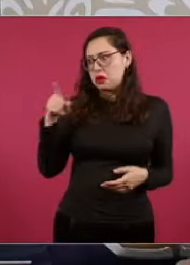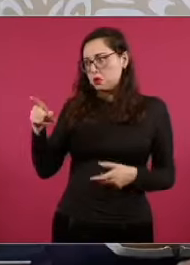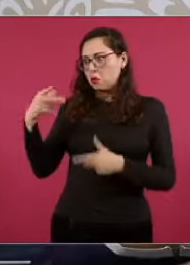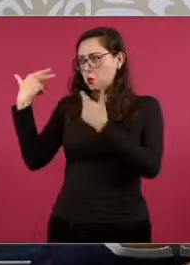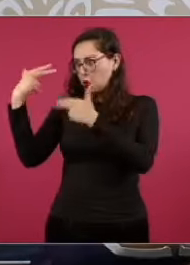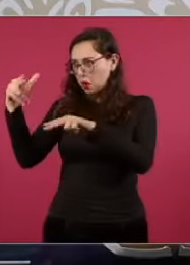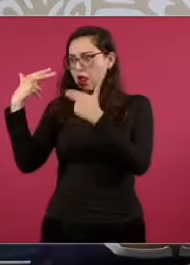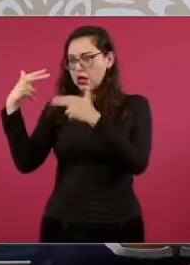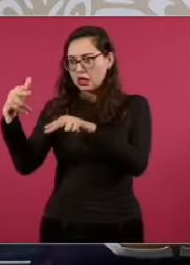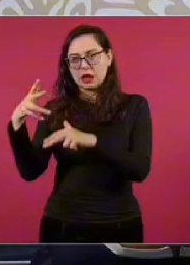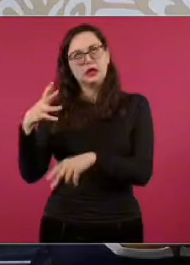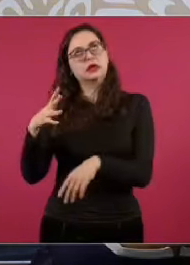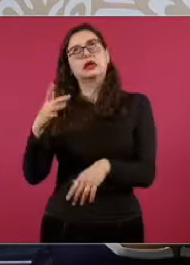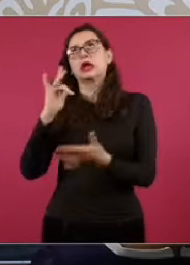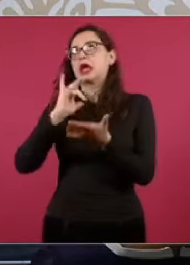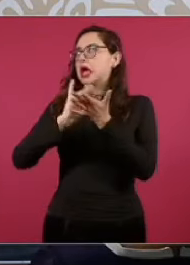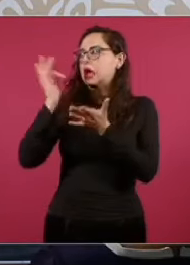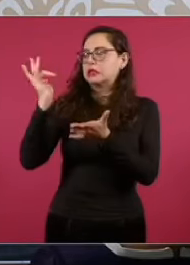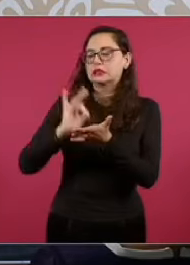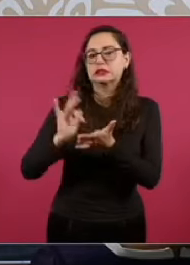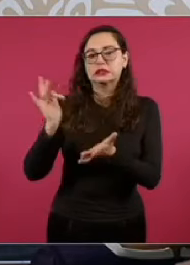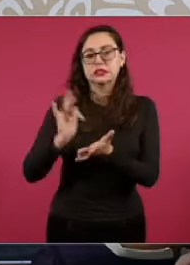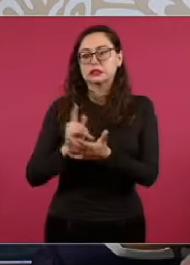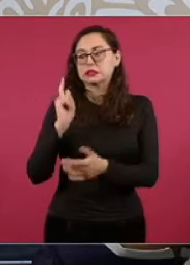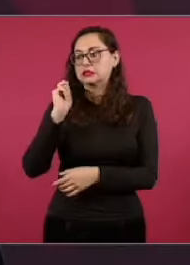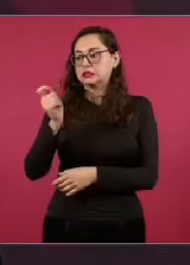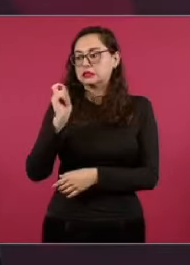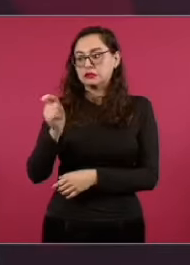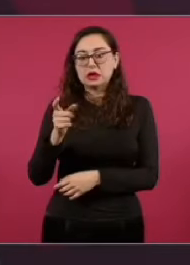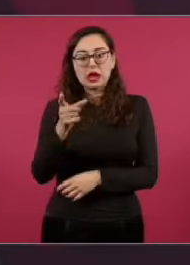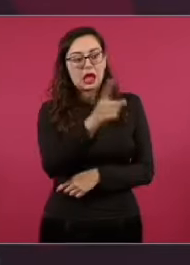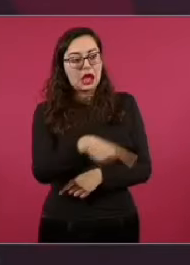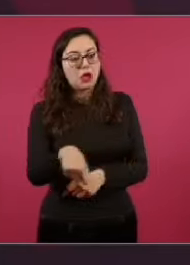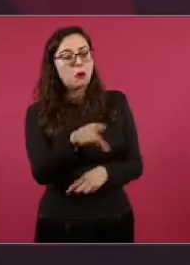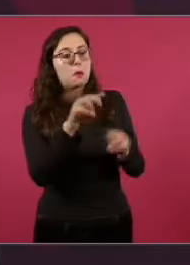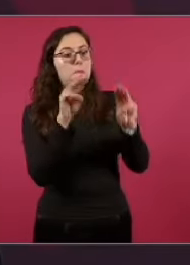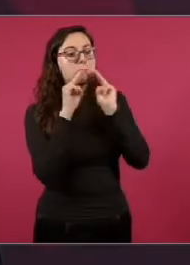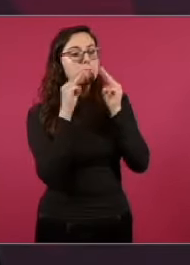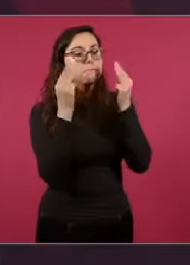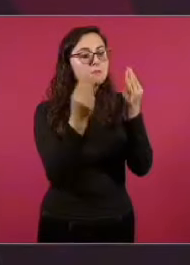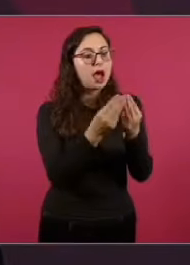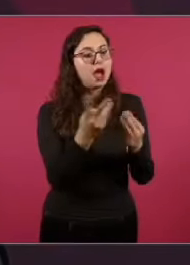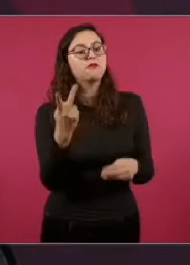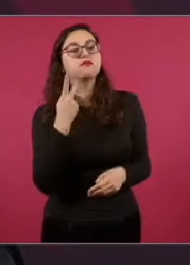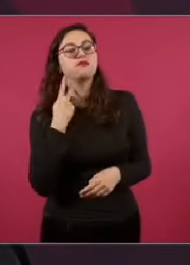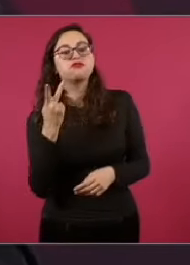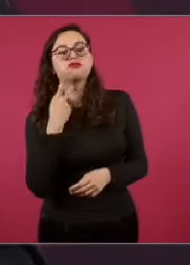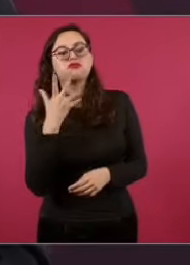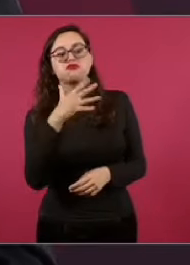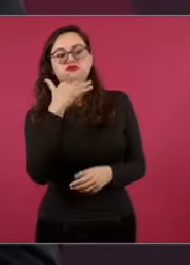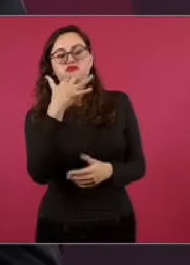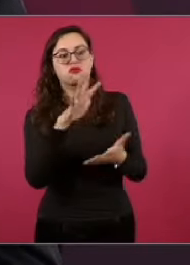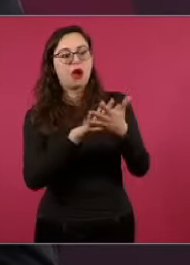ya no va a haber sabadazos, no van a sacar delincuentes de la cárcel,